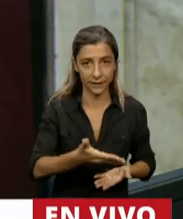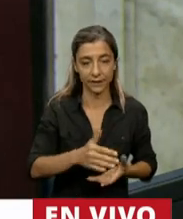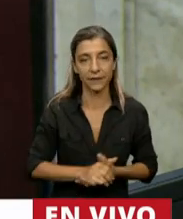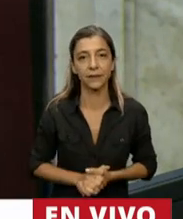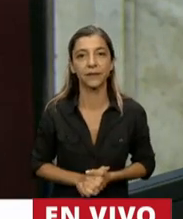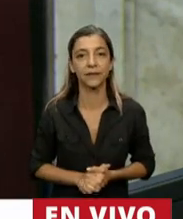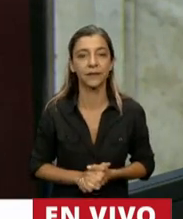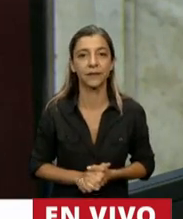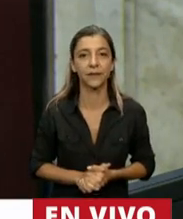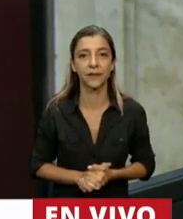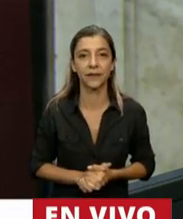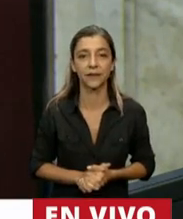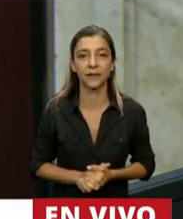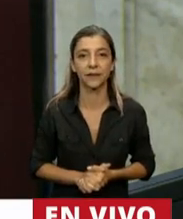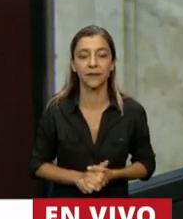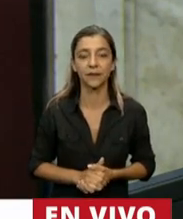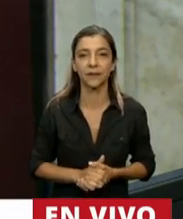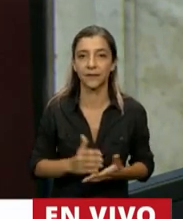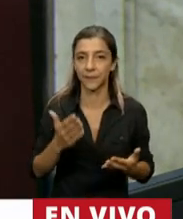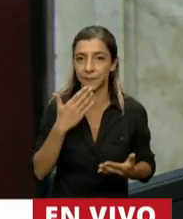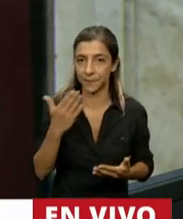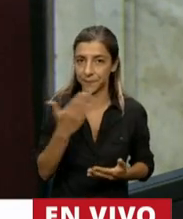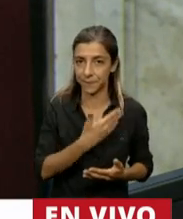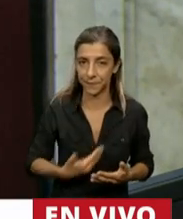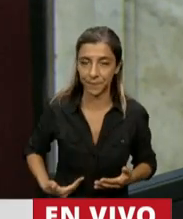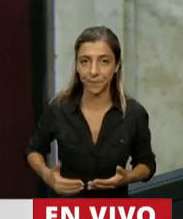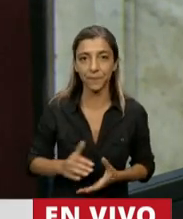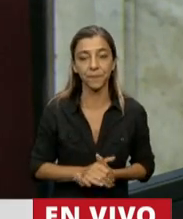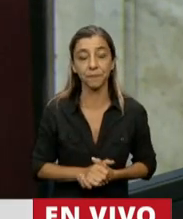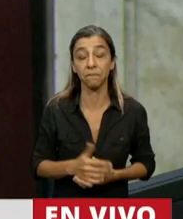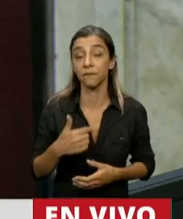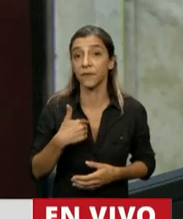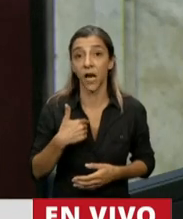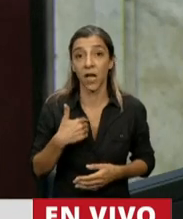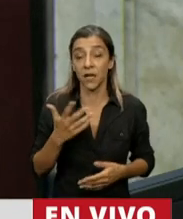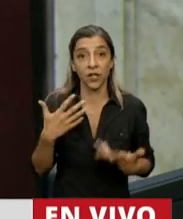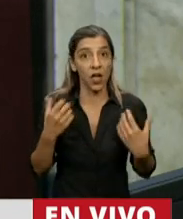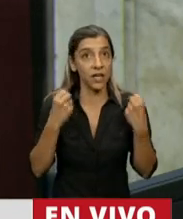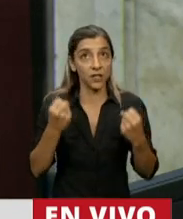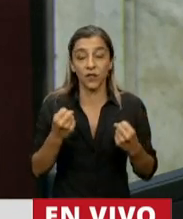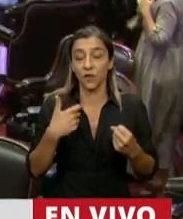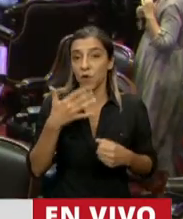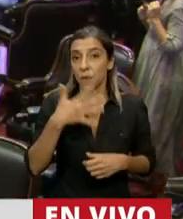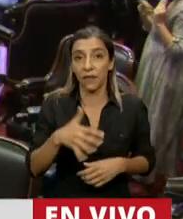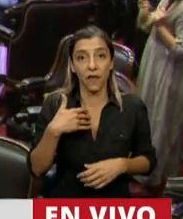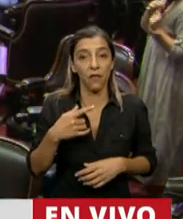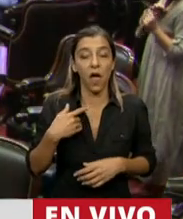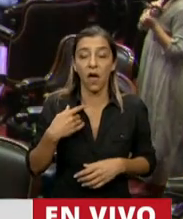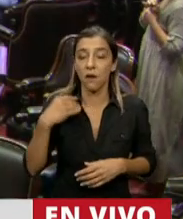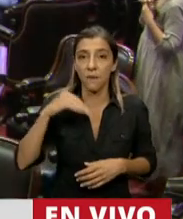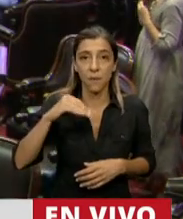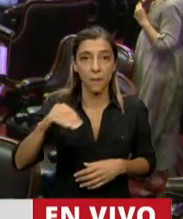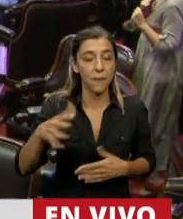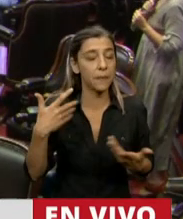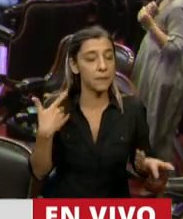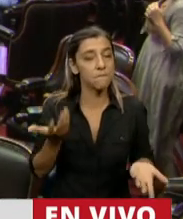Presidente. Por más que haga el esfuerzo de entender una y otra vez después de un año como